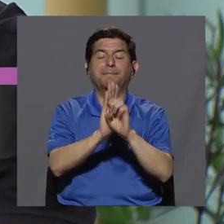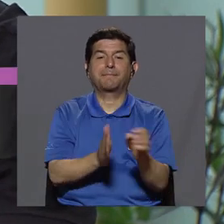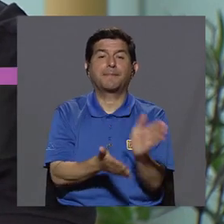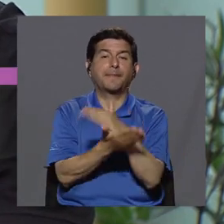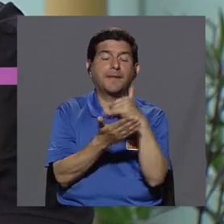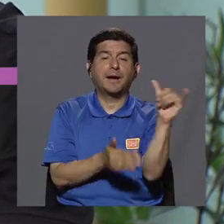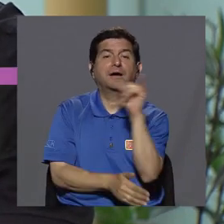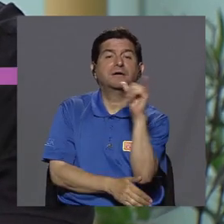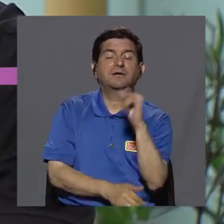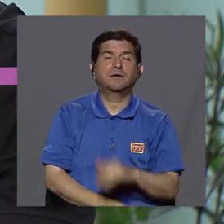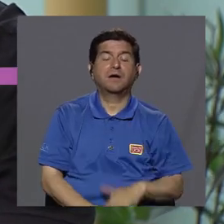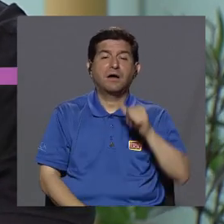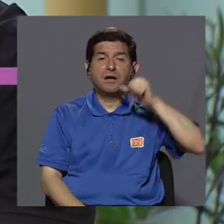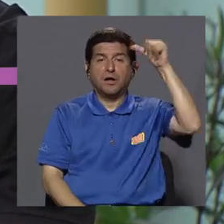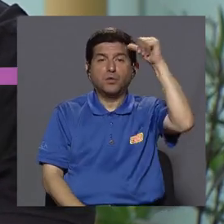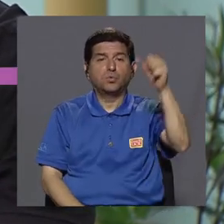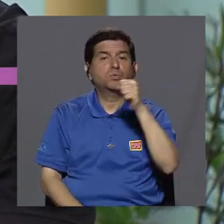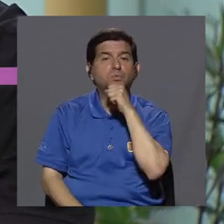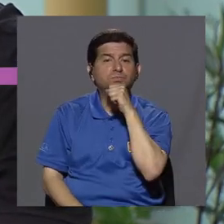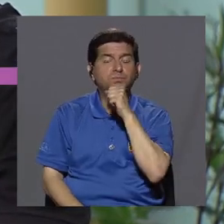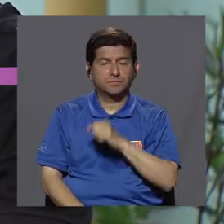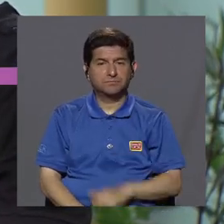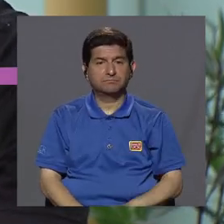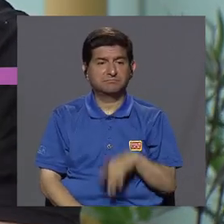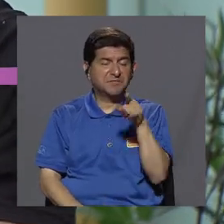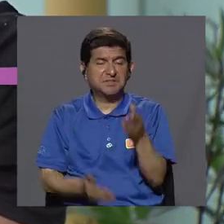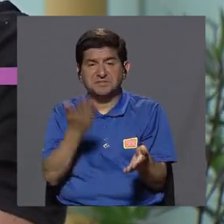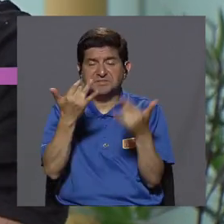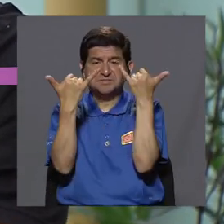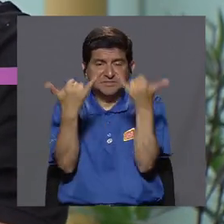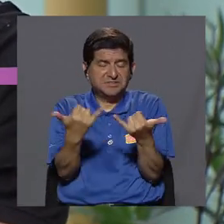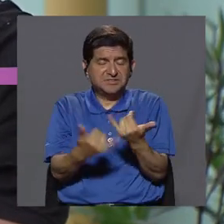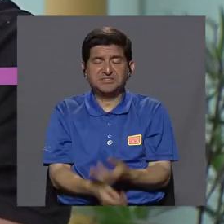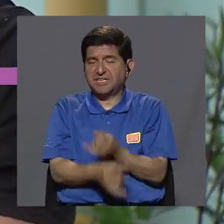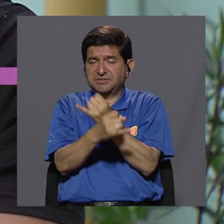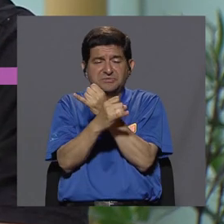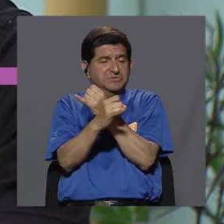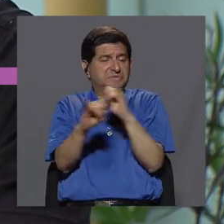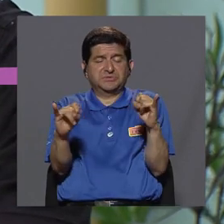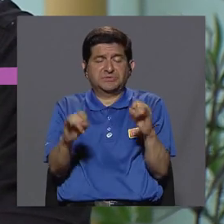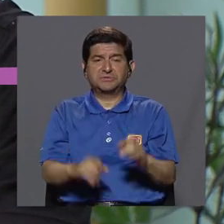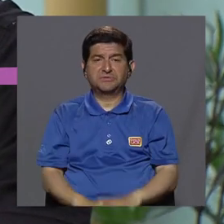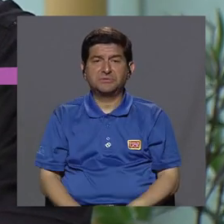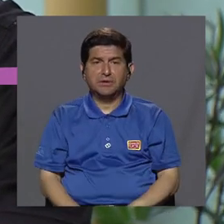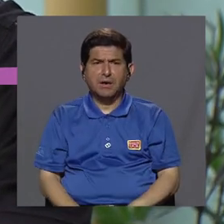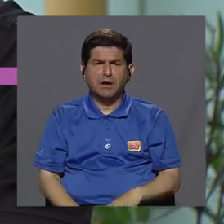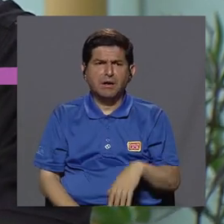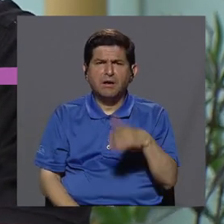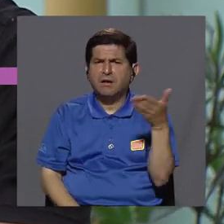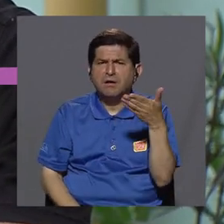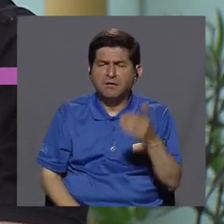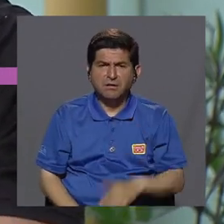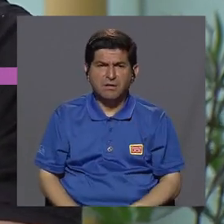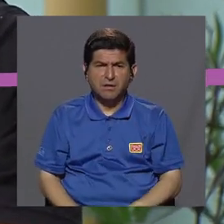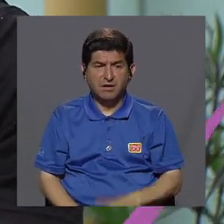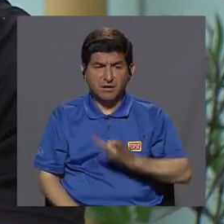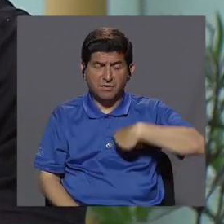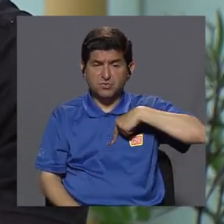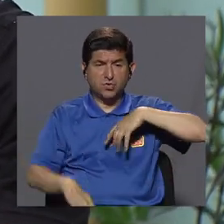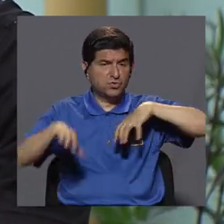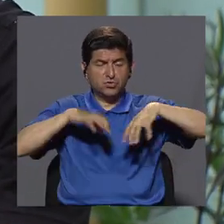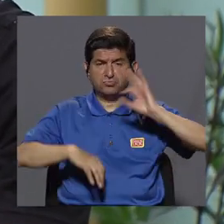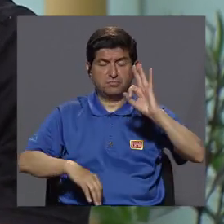ejemplo, parte también del adulto mayor que pierde desde su autonomía es, por ejemplo, cuando no nos